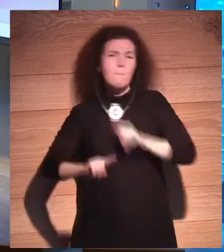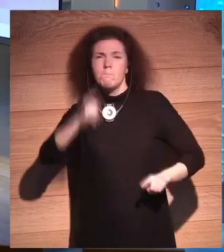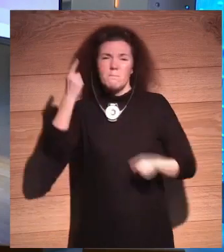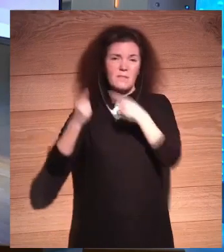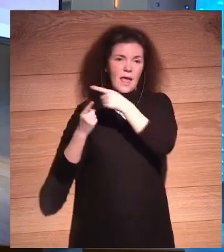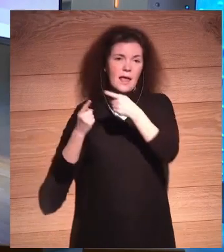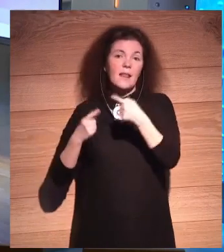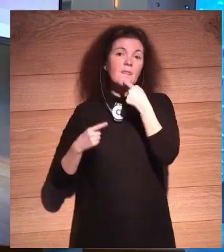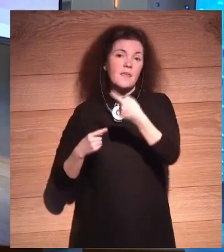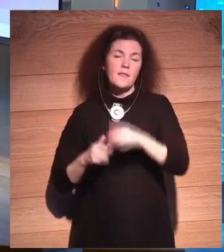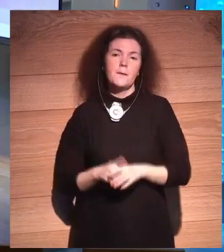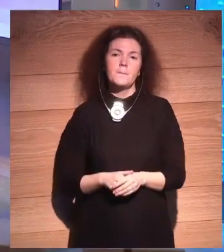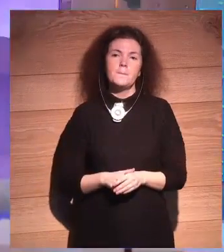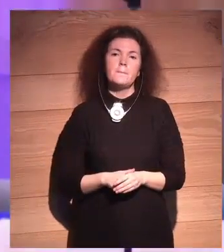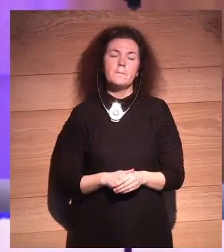esto es lo que dijo.